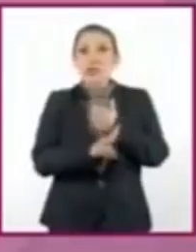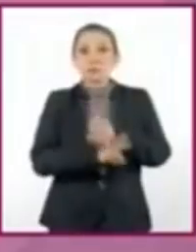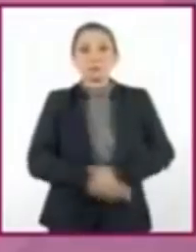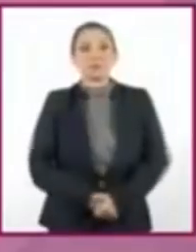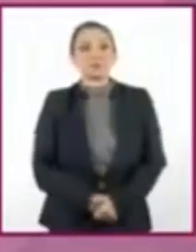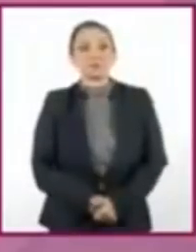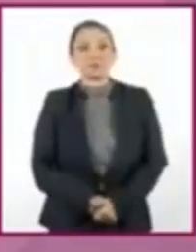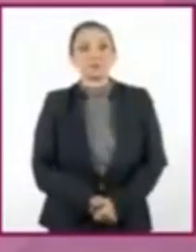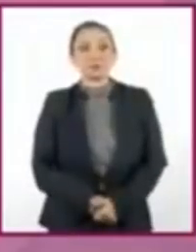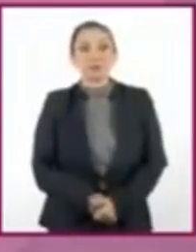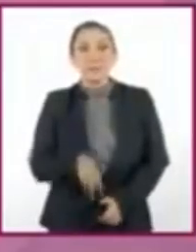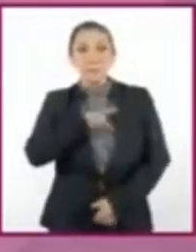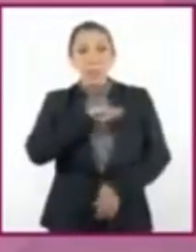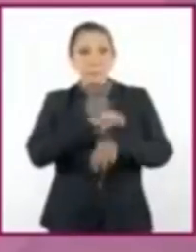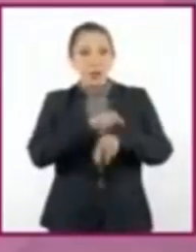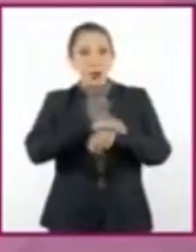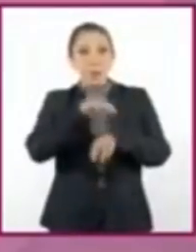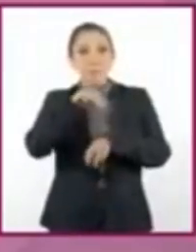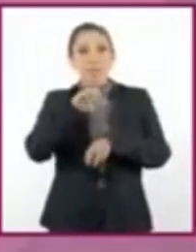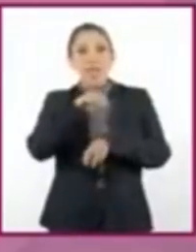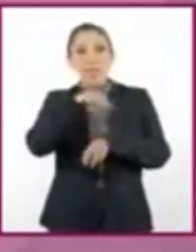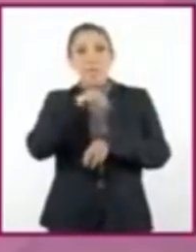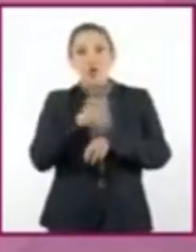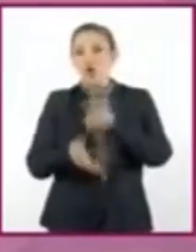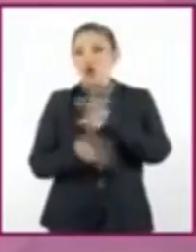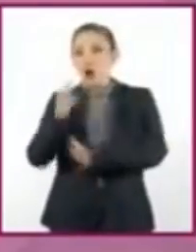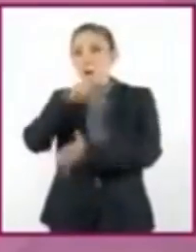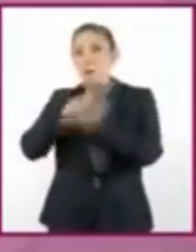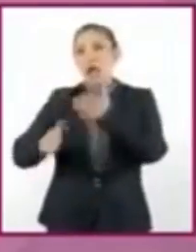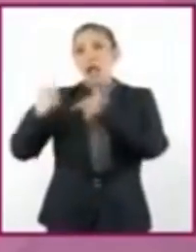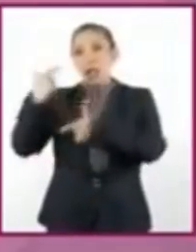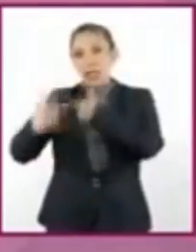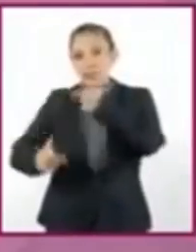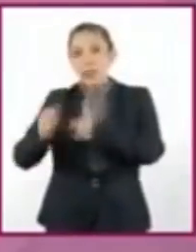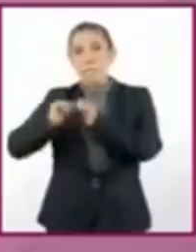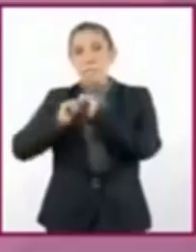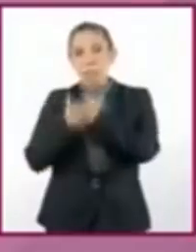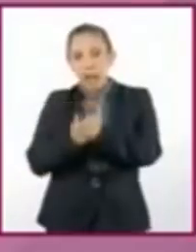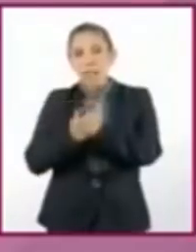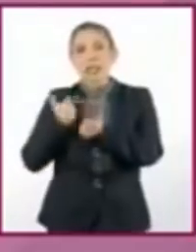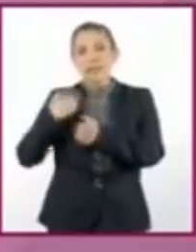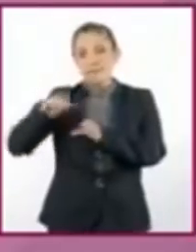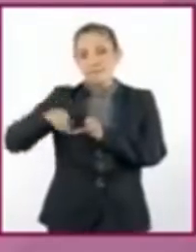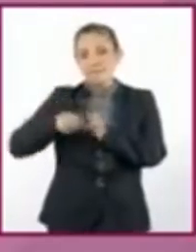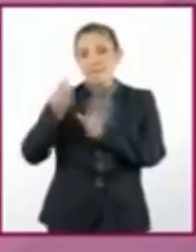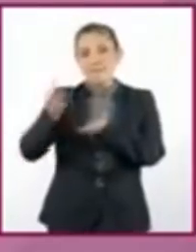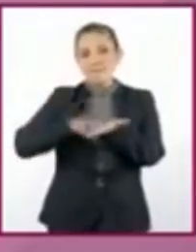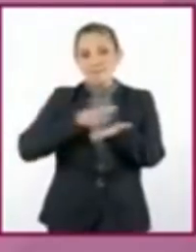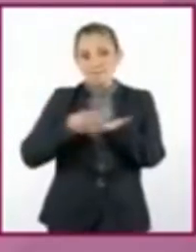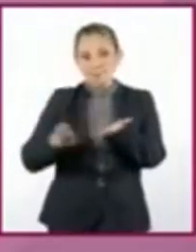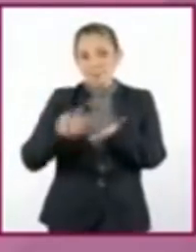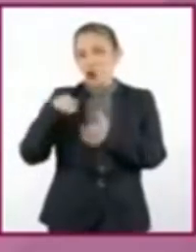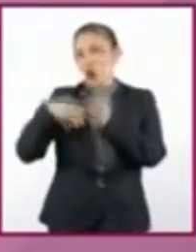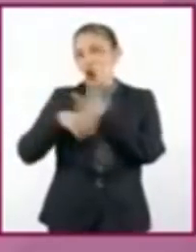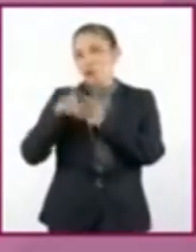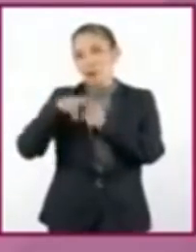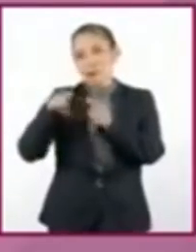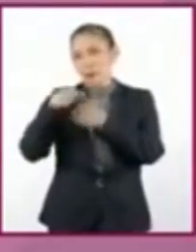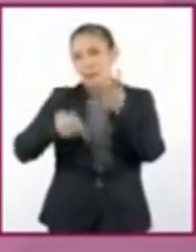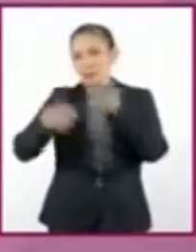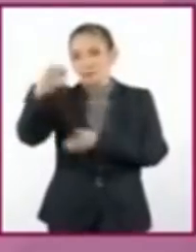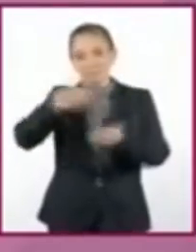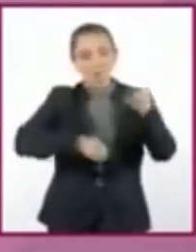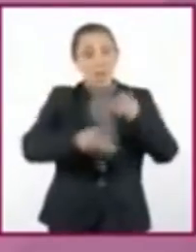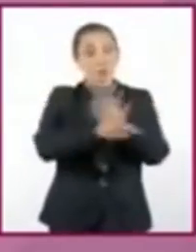Mi amigo Memo Méndez fue a comprar su leche, pan y mermelada, entre otras cosas. Algunos